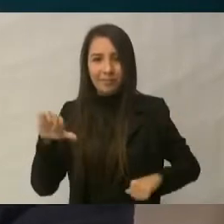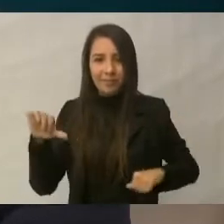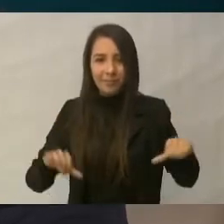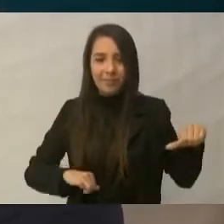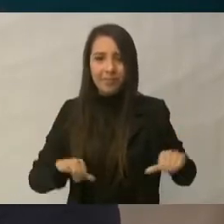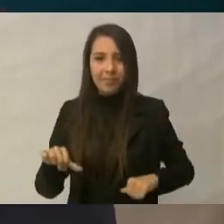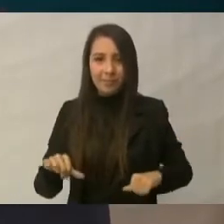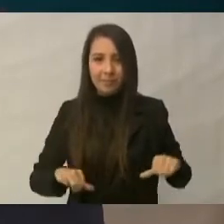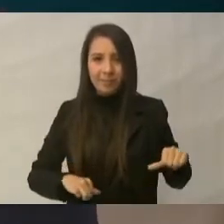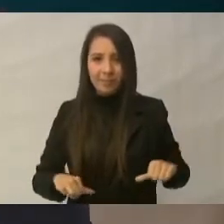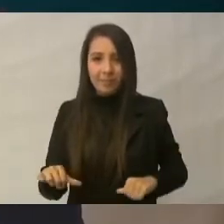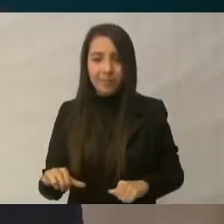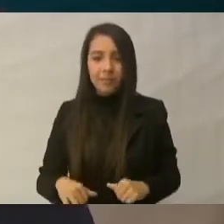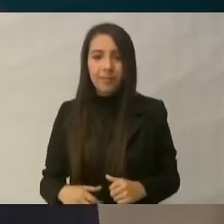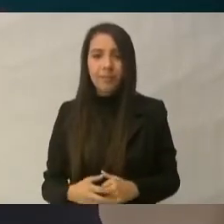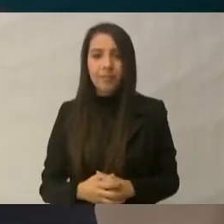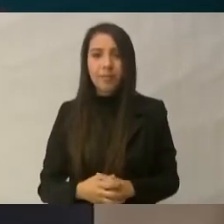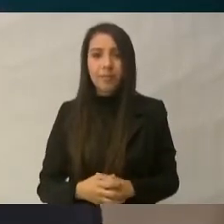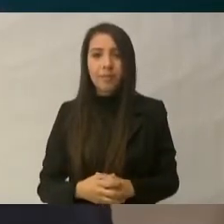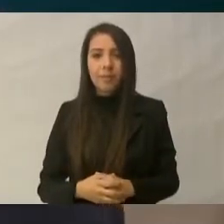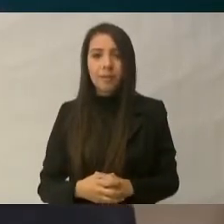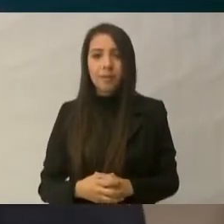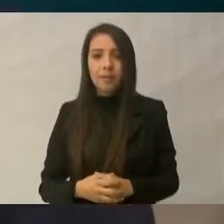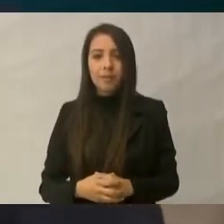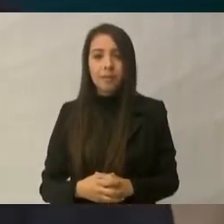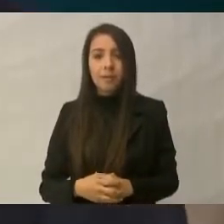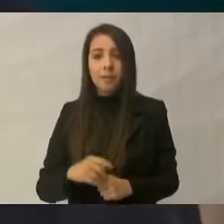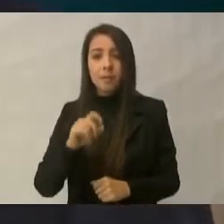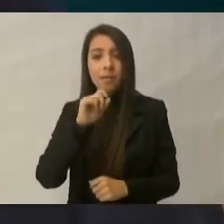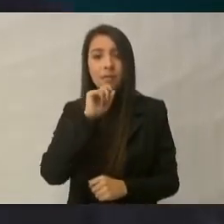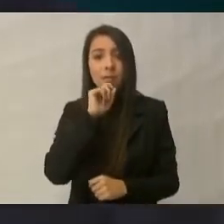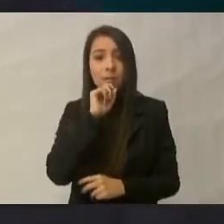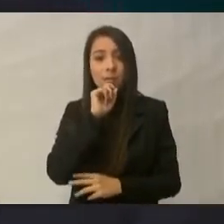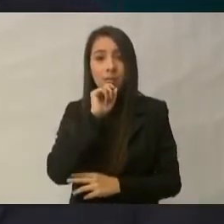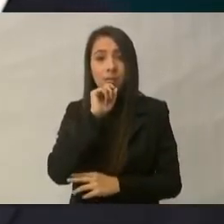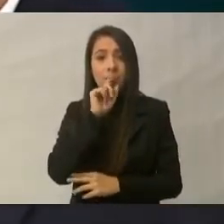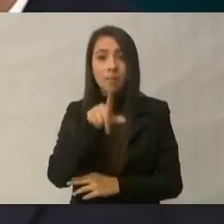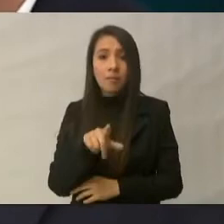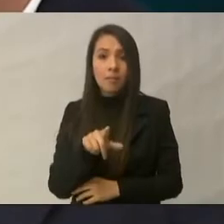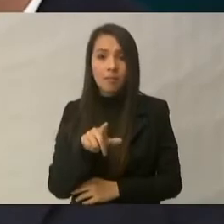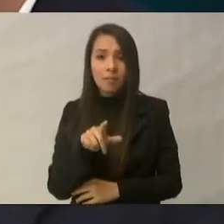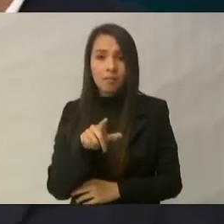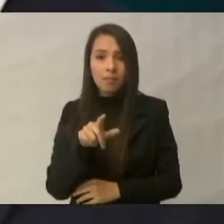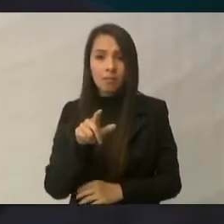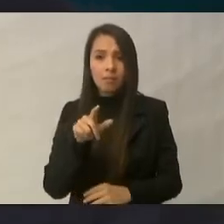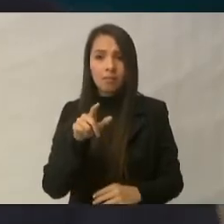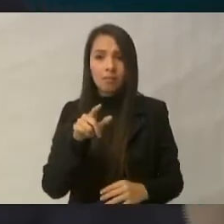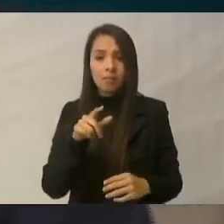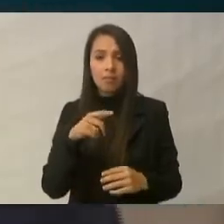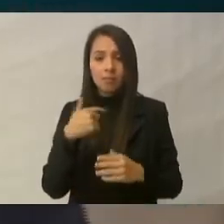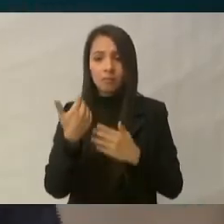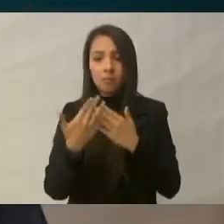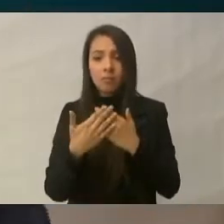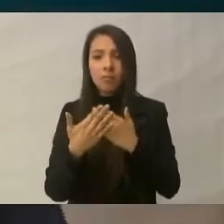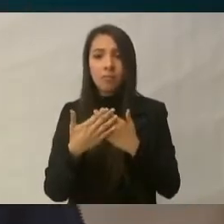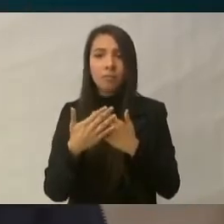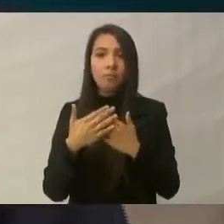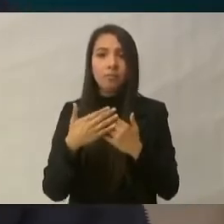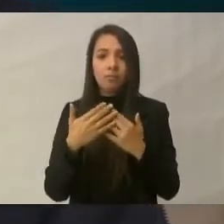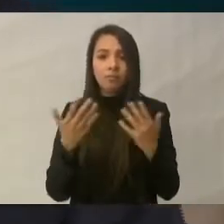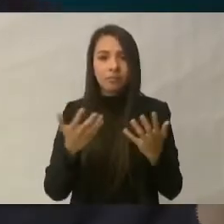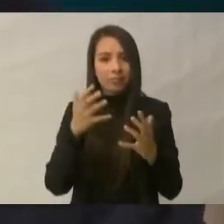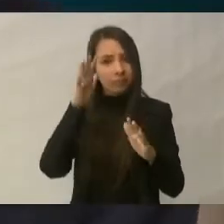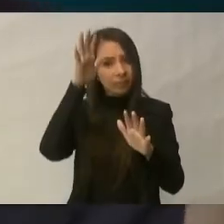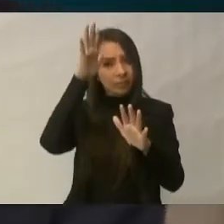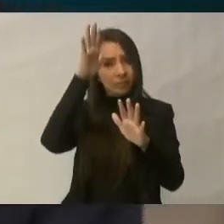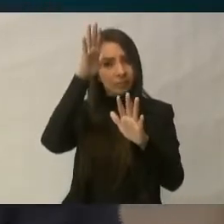vamos también a suscribir un acuerdo para garantizar la